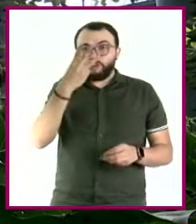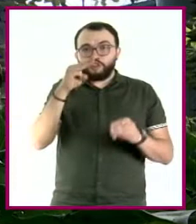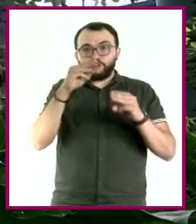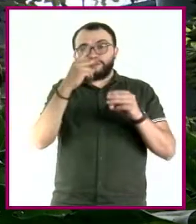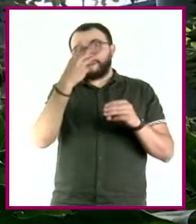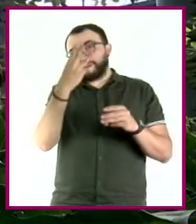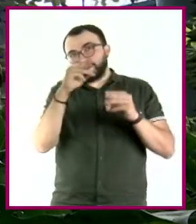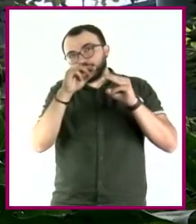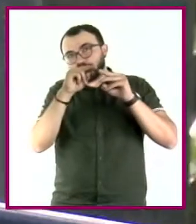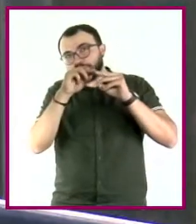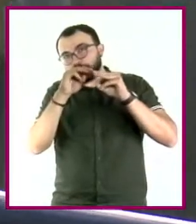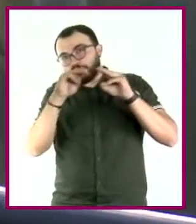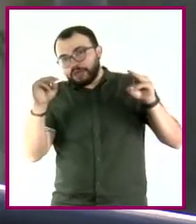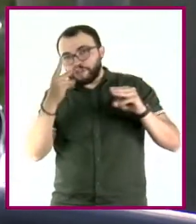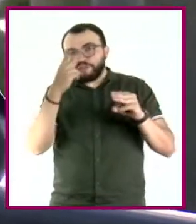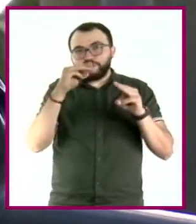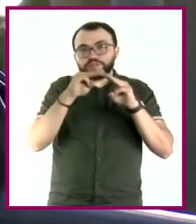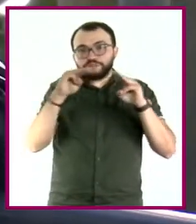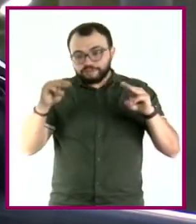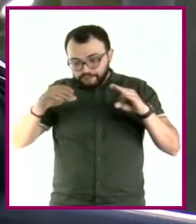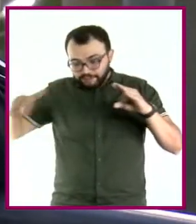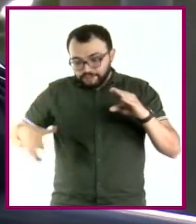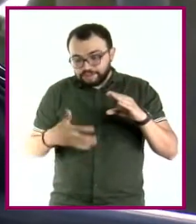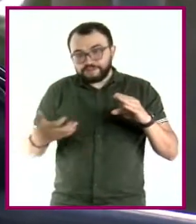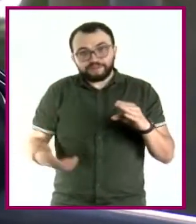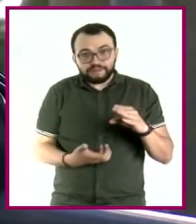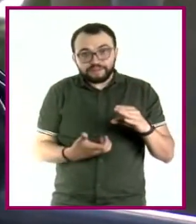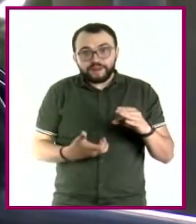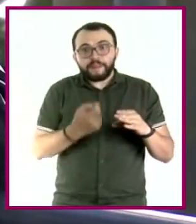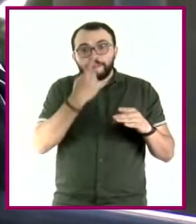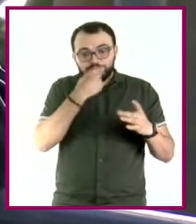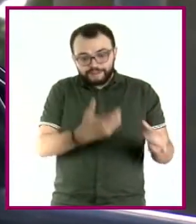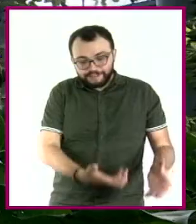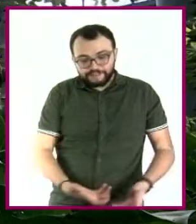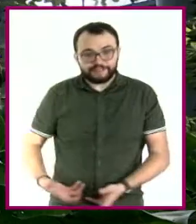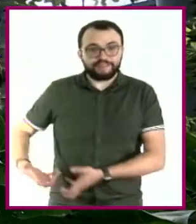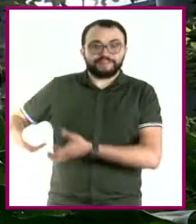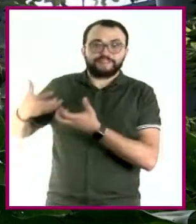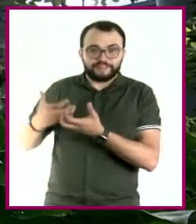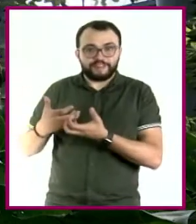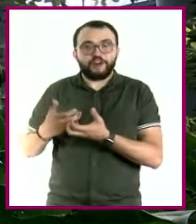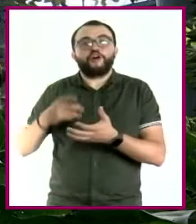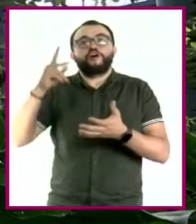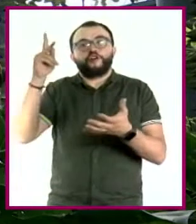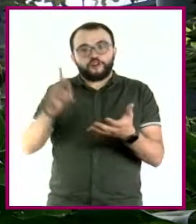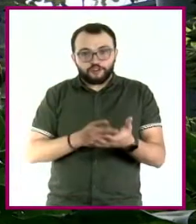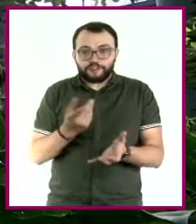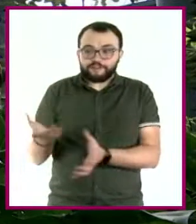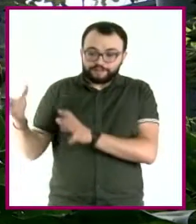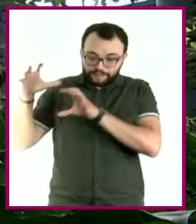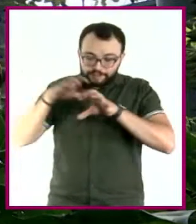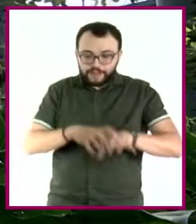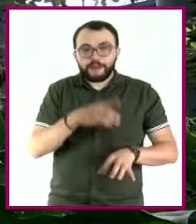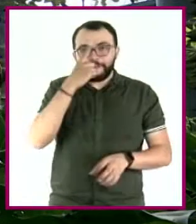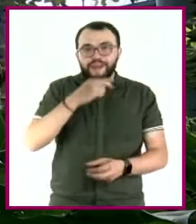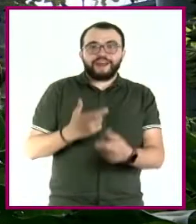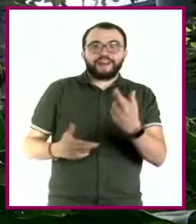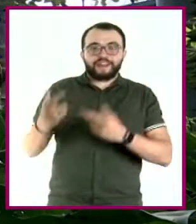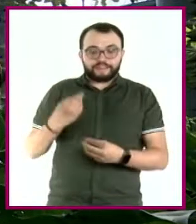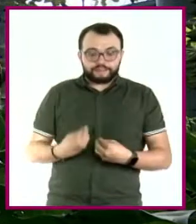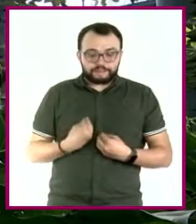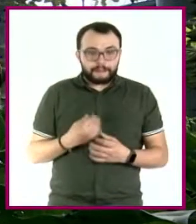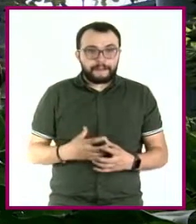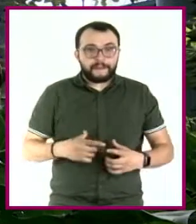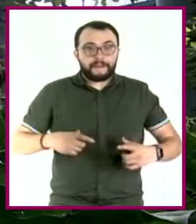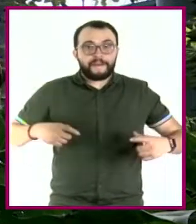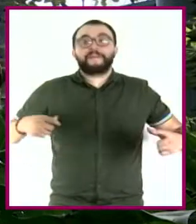deben volver a tapar el nido para que este se regenere y sea sostenible. Yo también tengo recuerdos con insectos. Mi abuela decía cuando